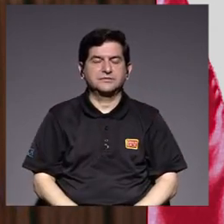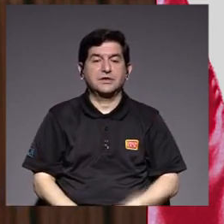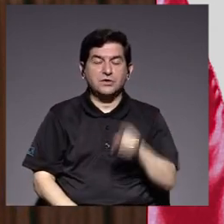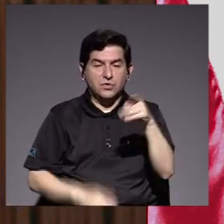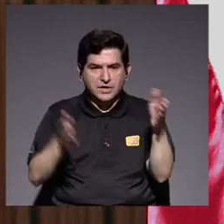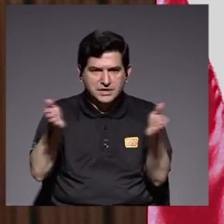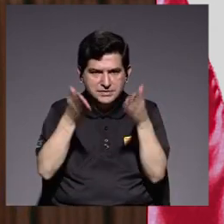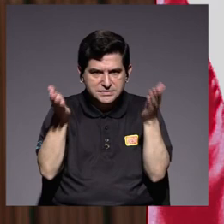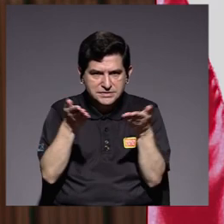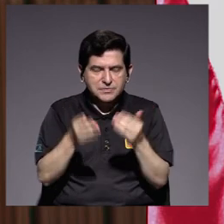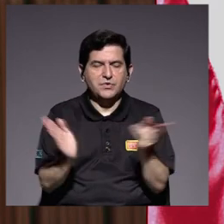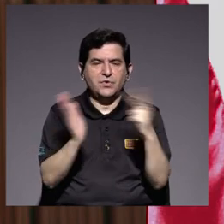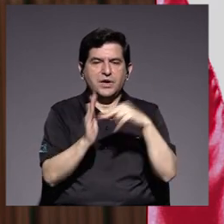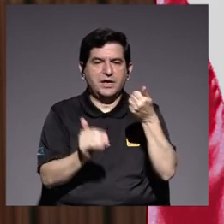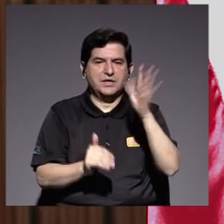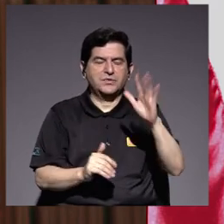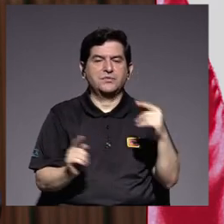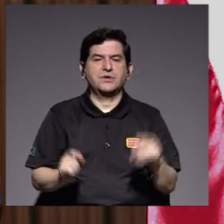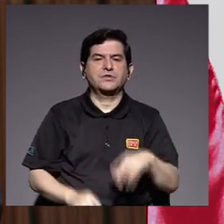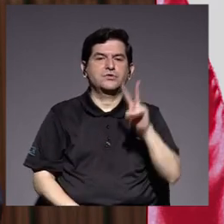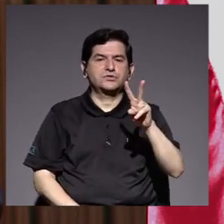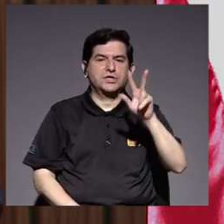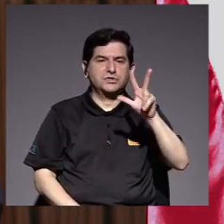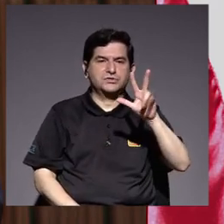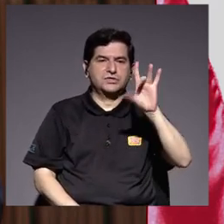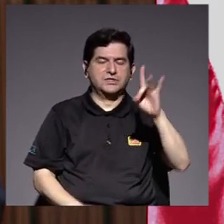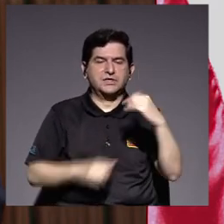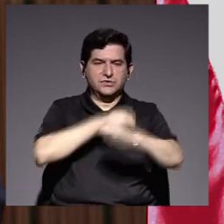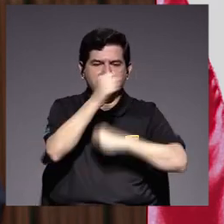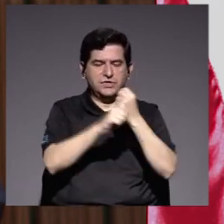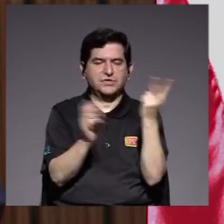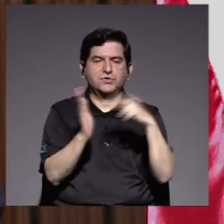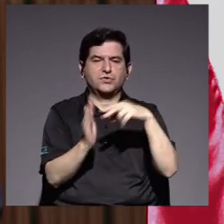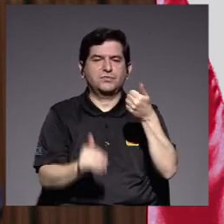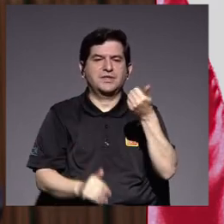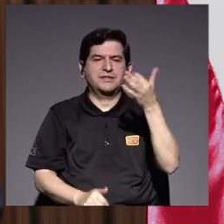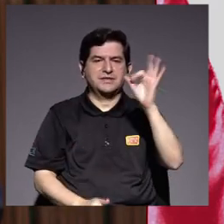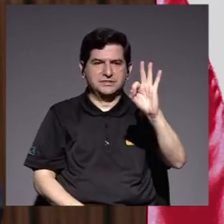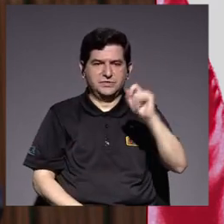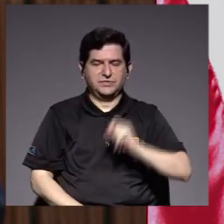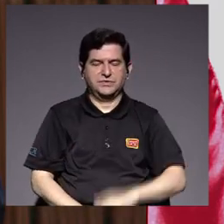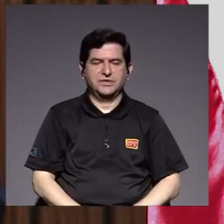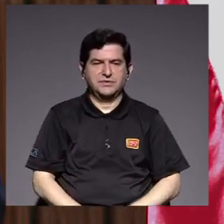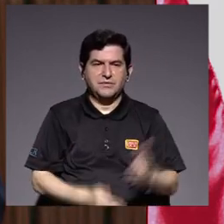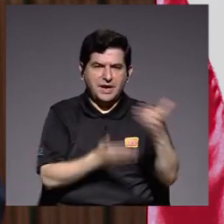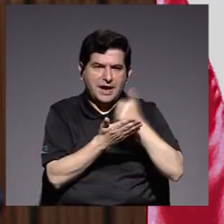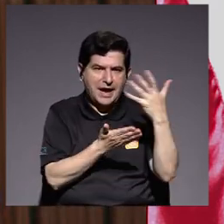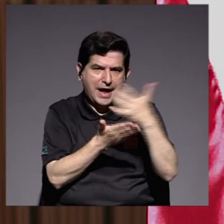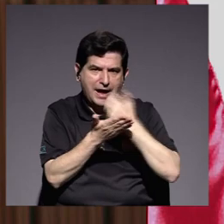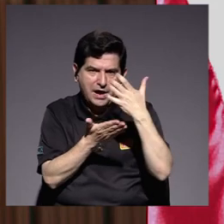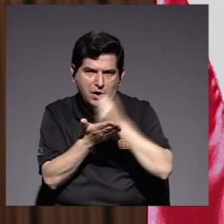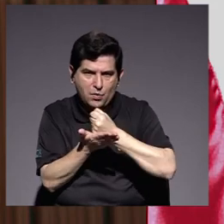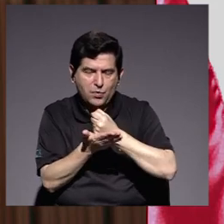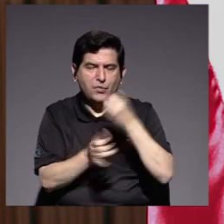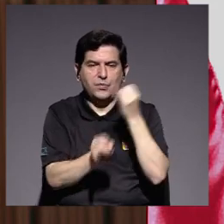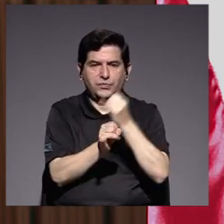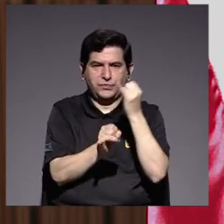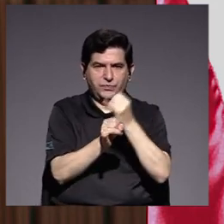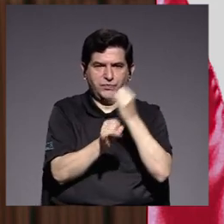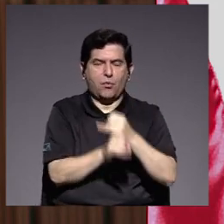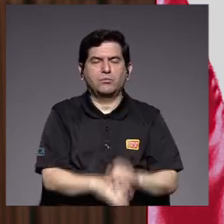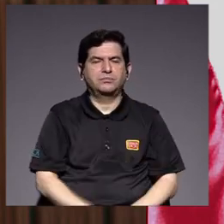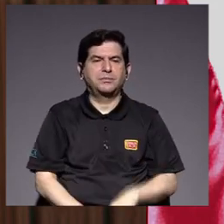el incentivo en el año 2015 a 238 en el año 2019 ahorrándose a la institución